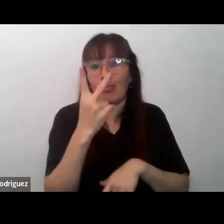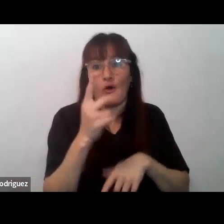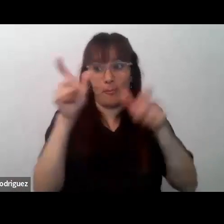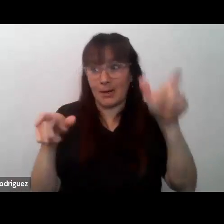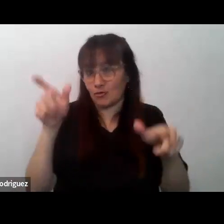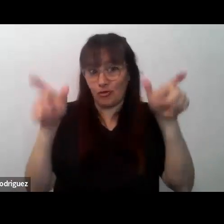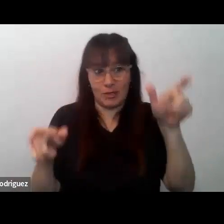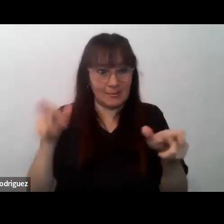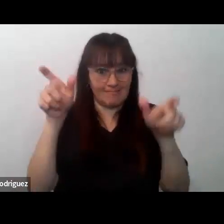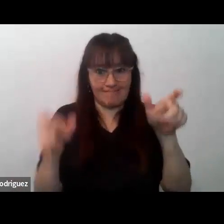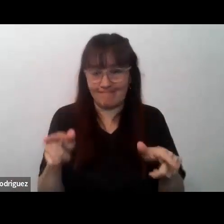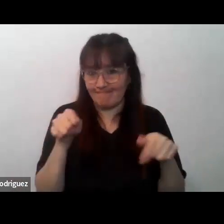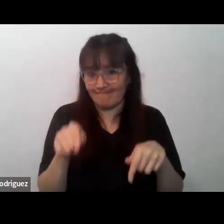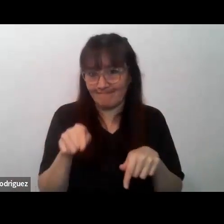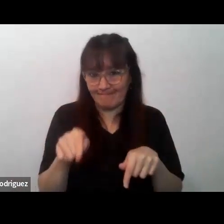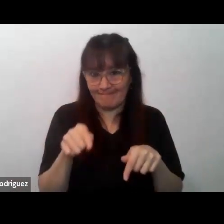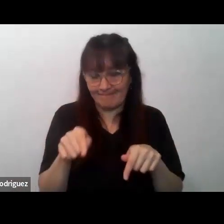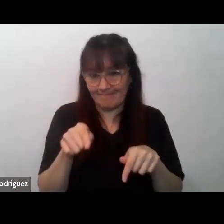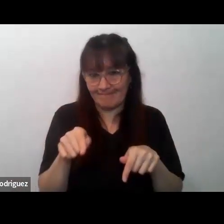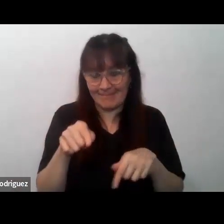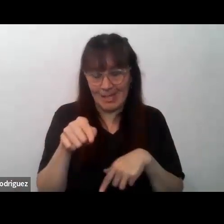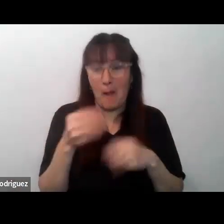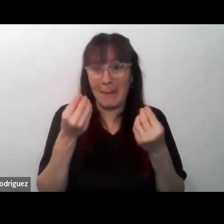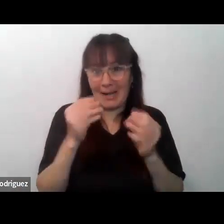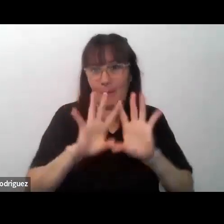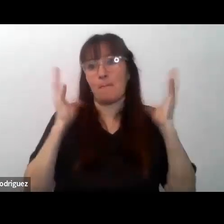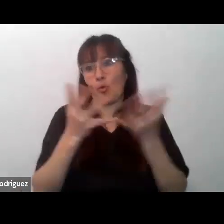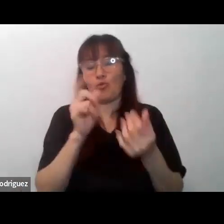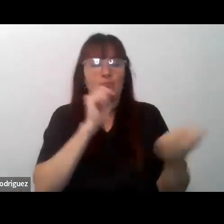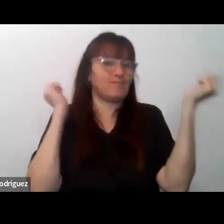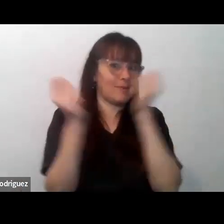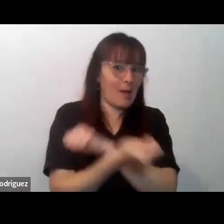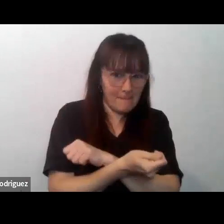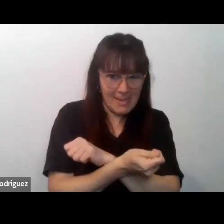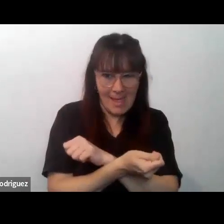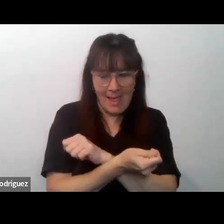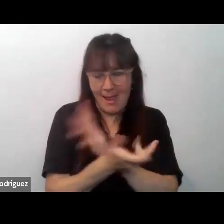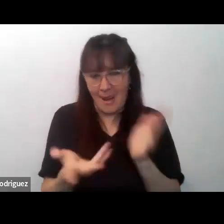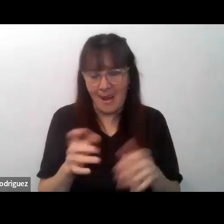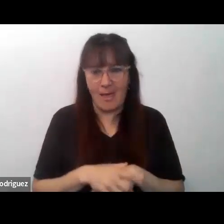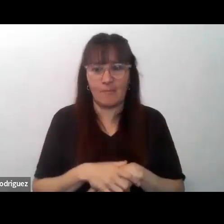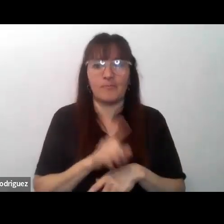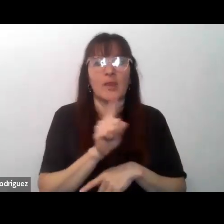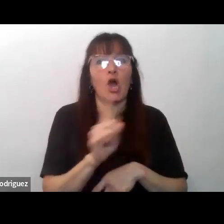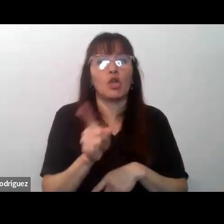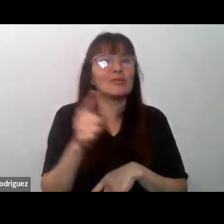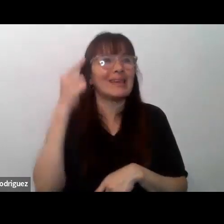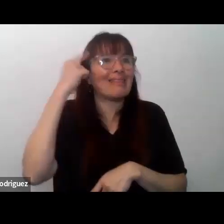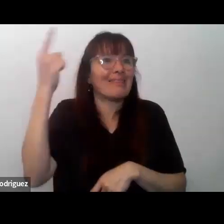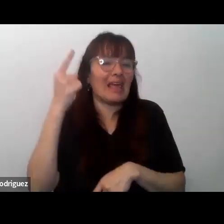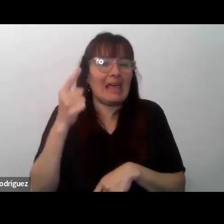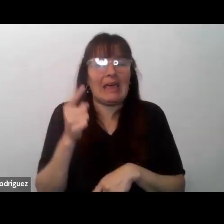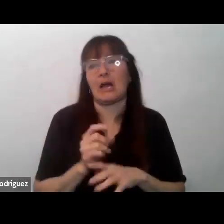hacia el mundo que hay que transformar y humanizar y no se puede reducir al depósito de ideas